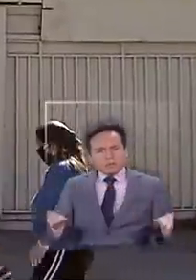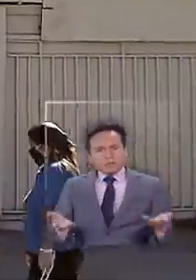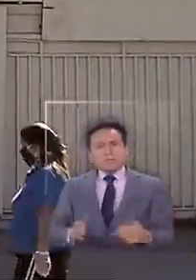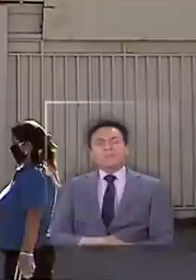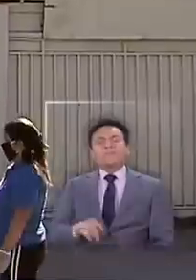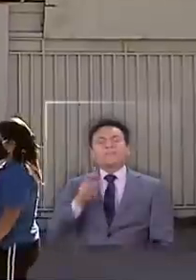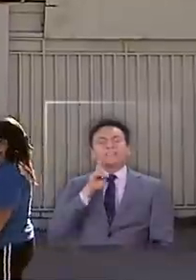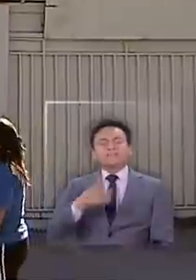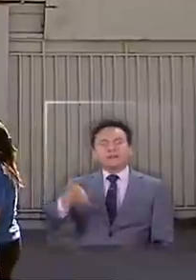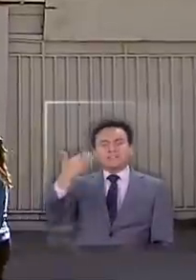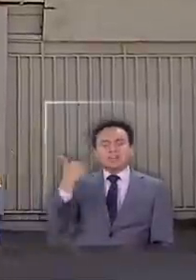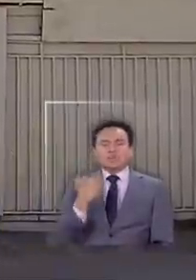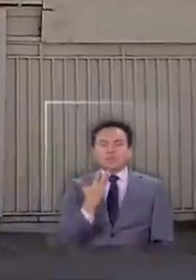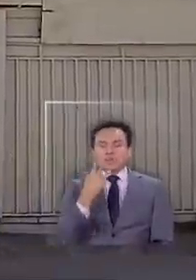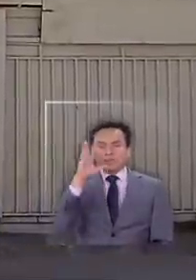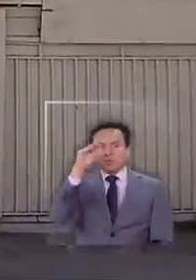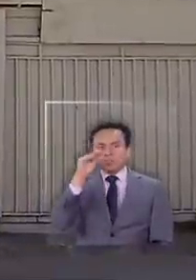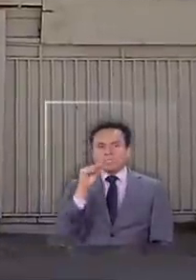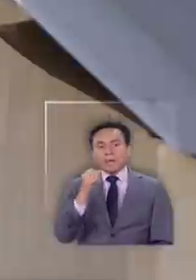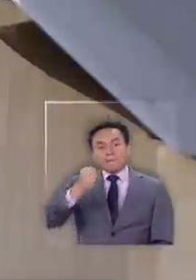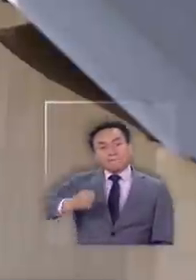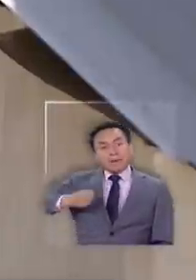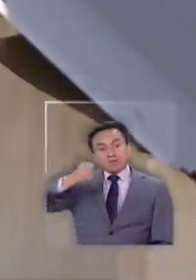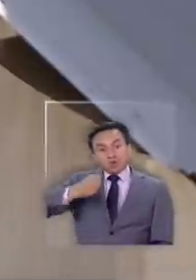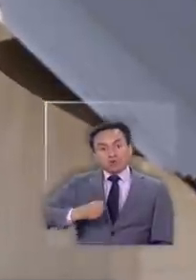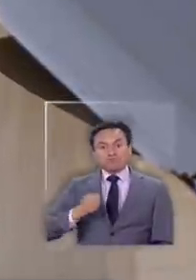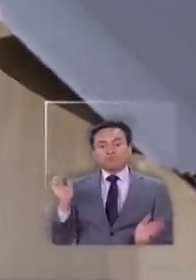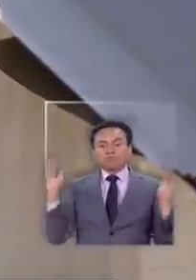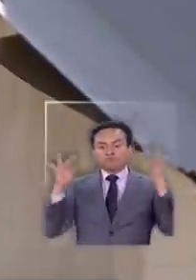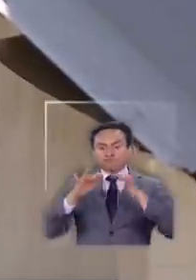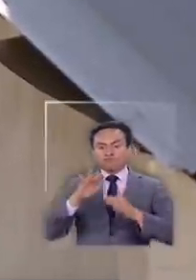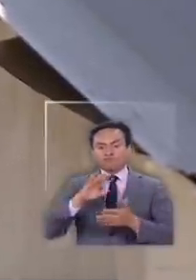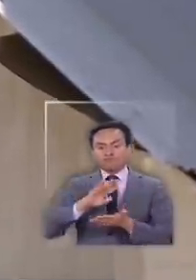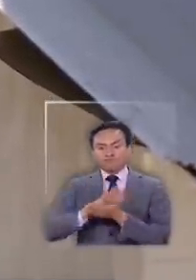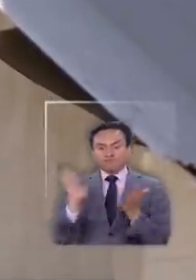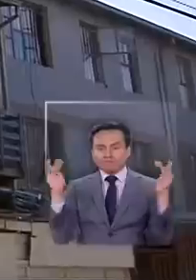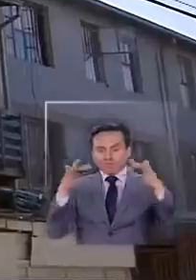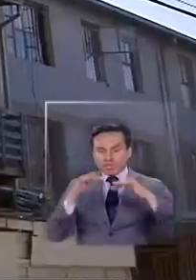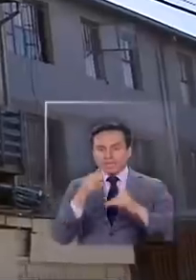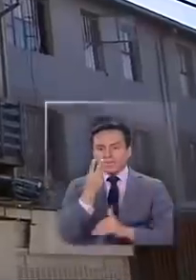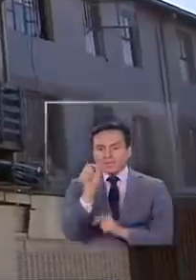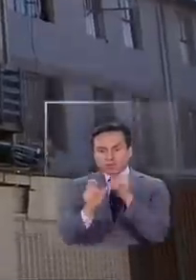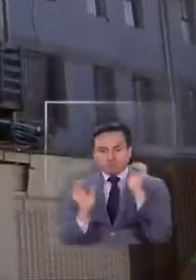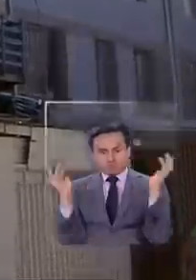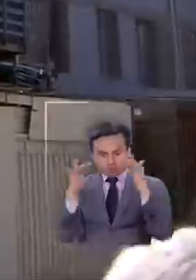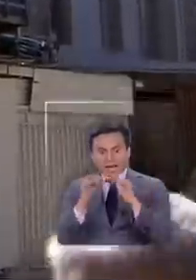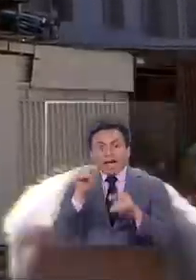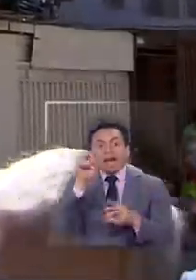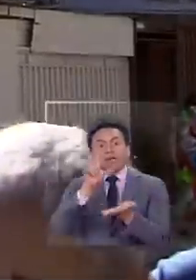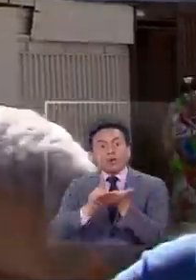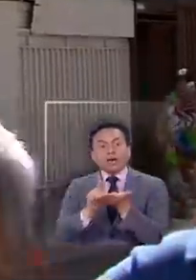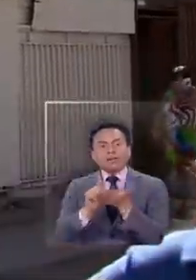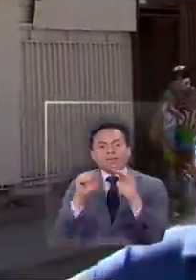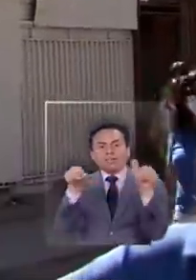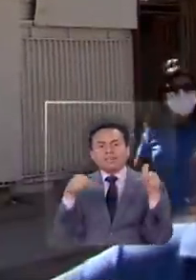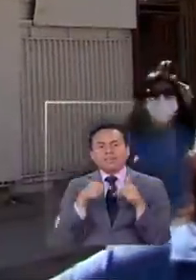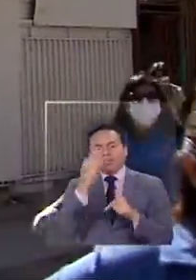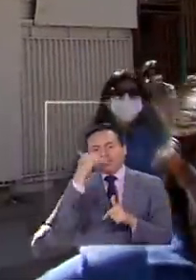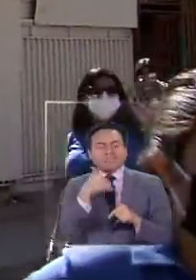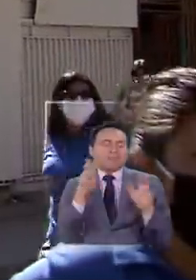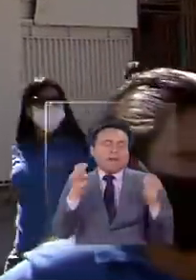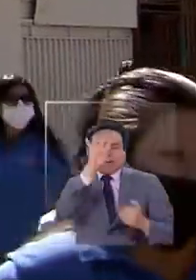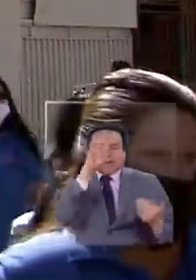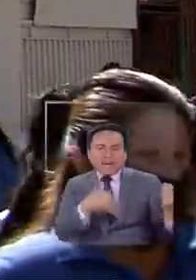Viernes pasado, 9 de la noche, el pastor celebró un culto con unas 30 personas. Lo hizo aquí, en esta pequeña iglesia